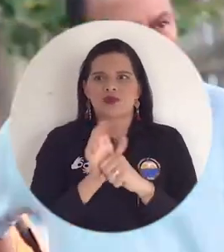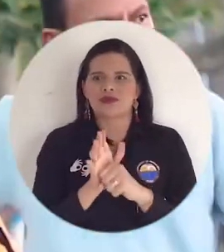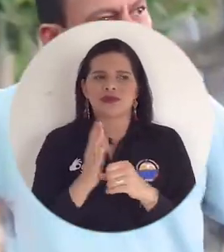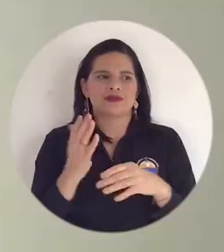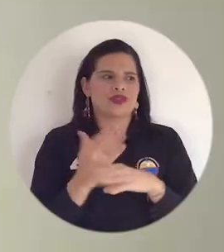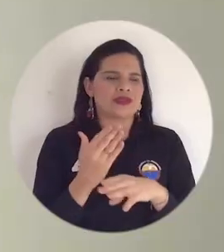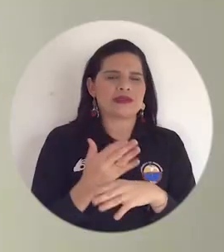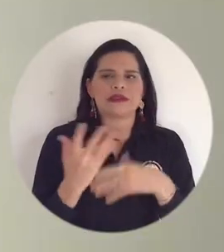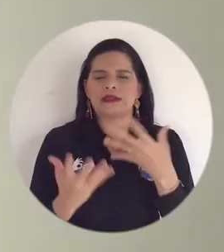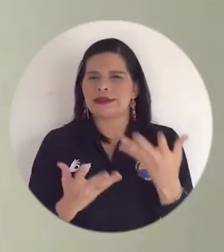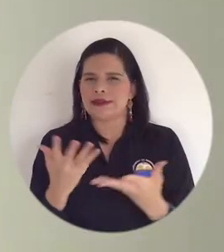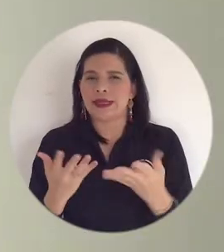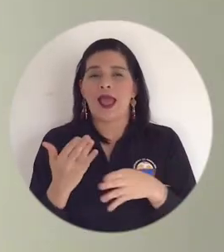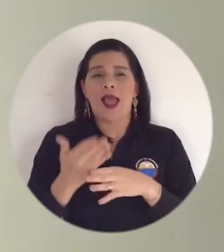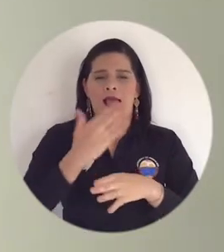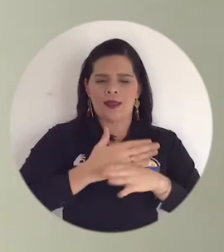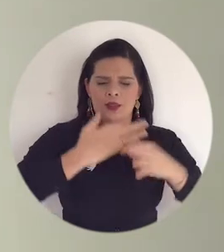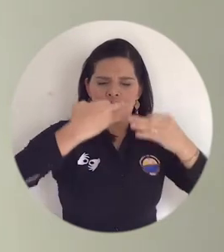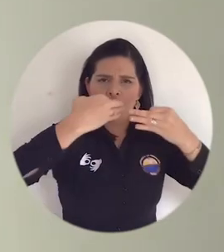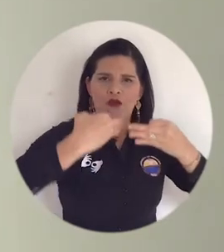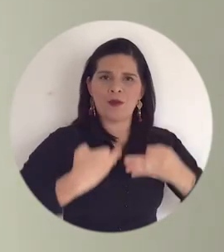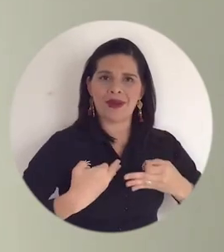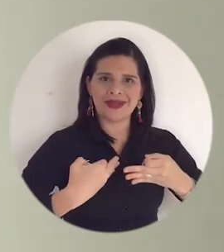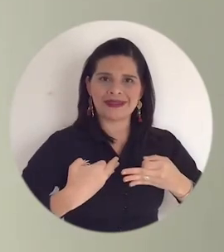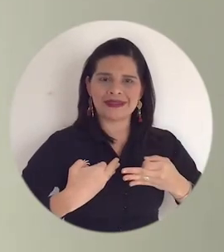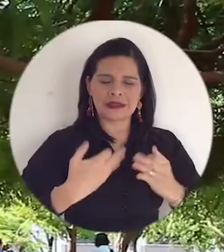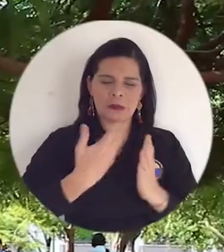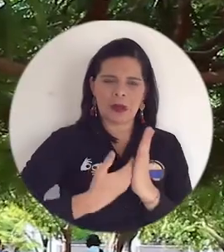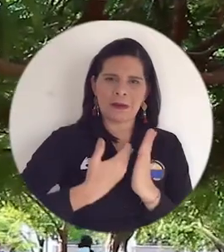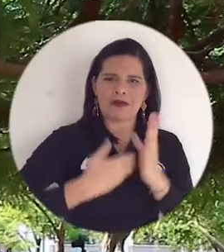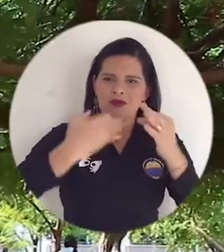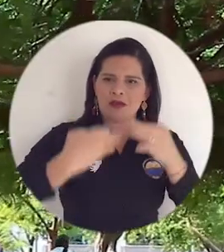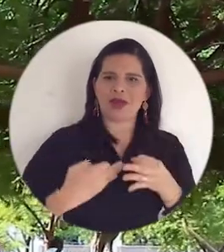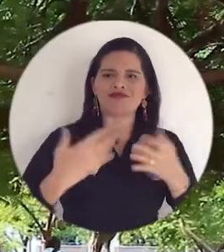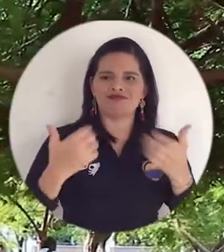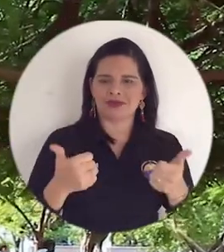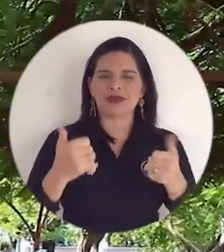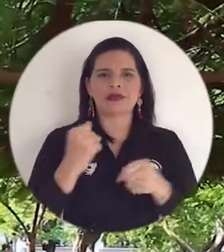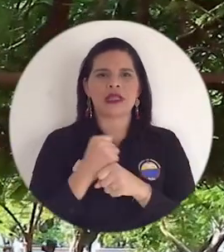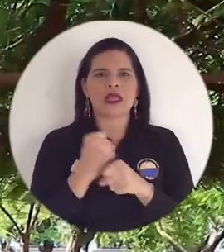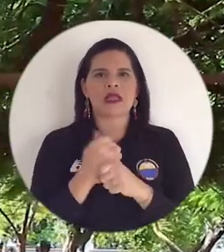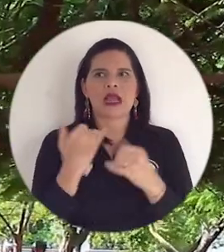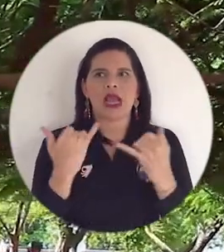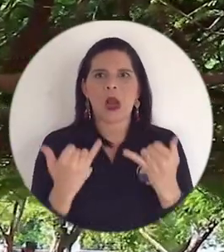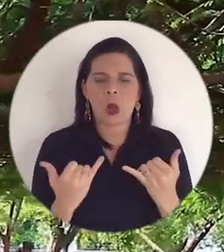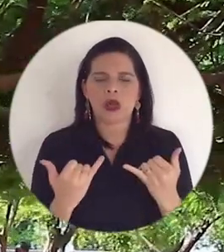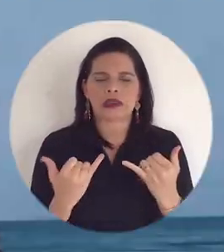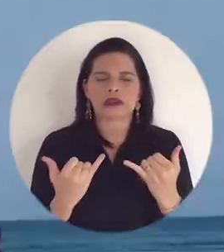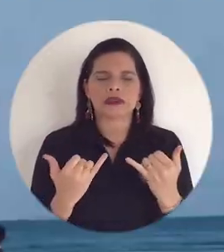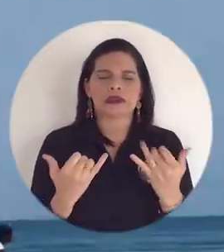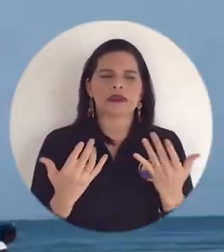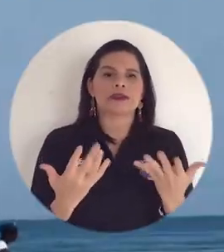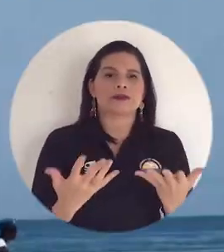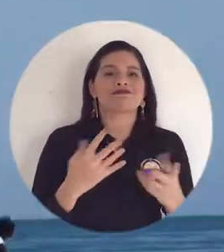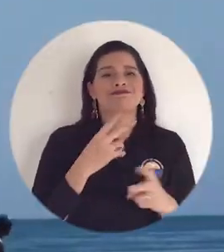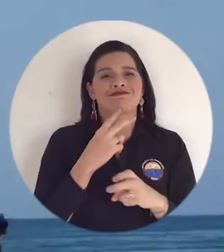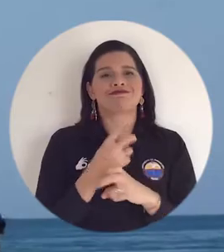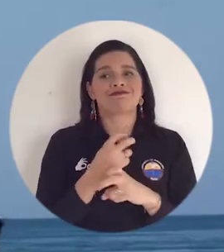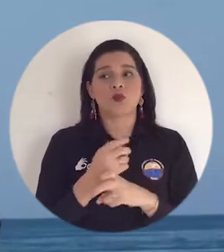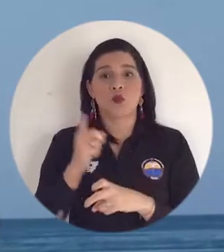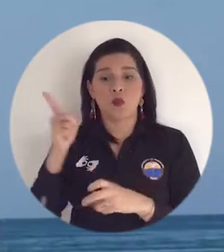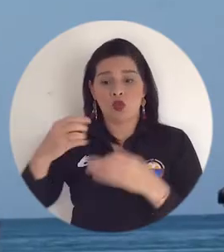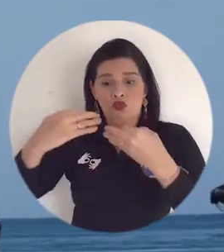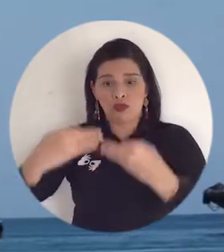la formalización o todo lo que se había avanzado en materia de formalización del empleo turístico, por lo menos en nuestro país,